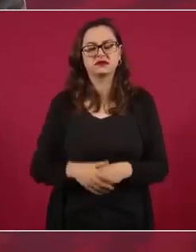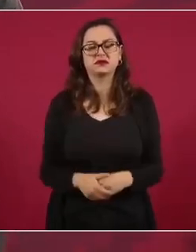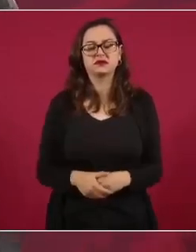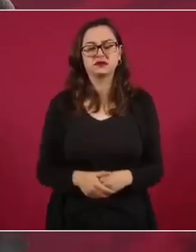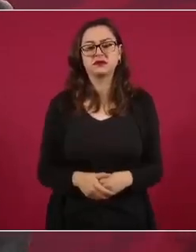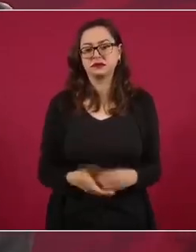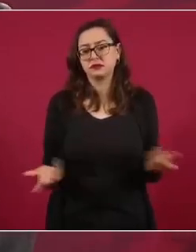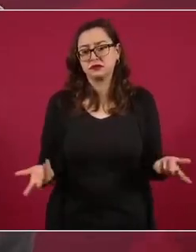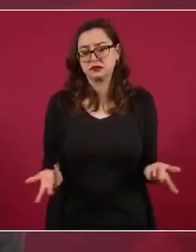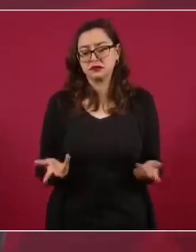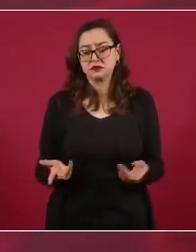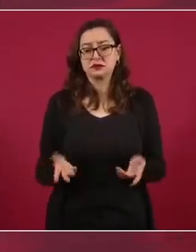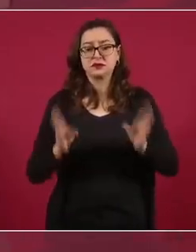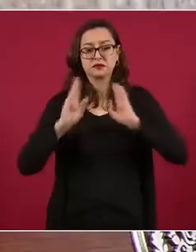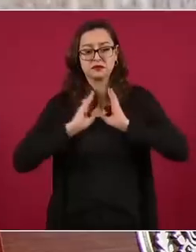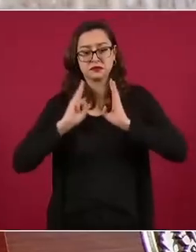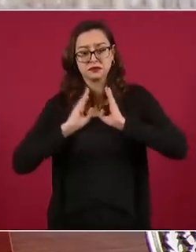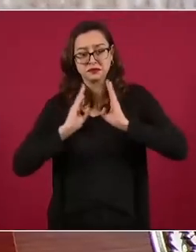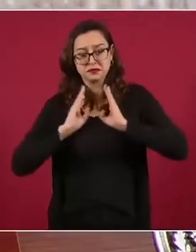el plazo